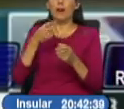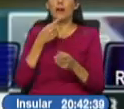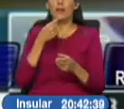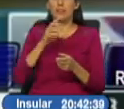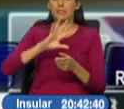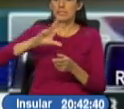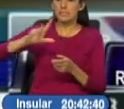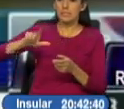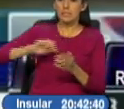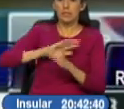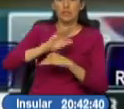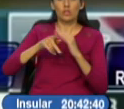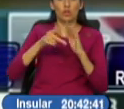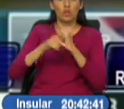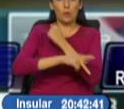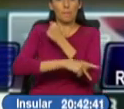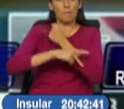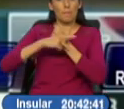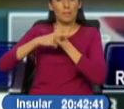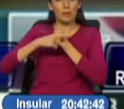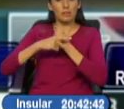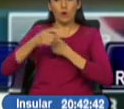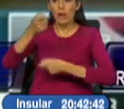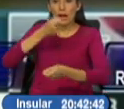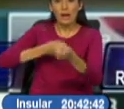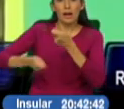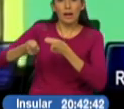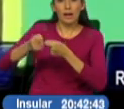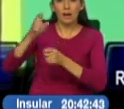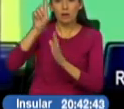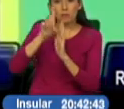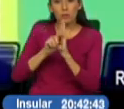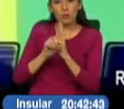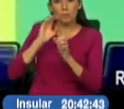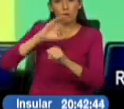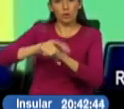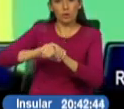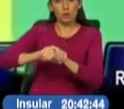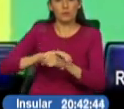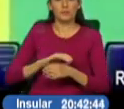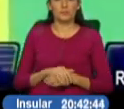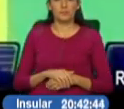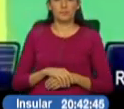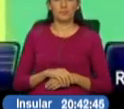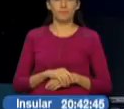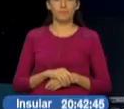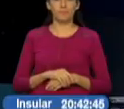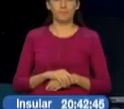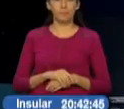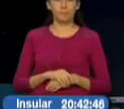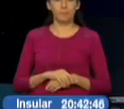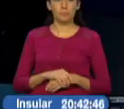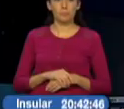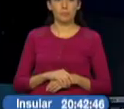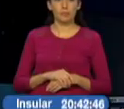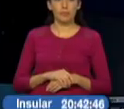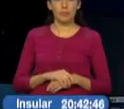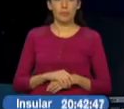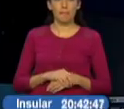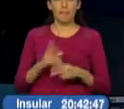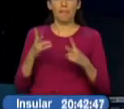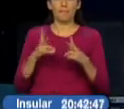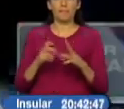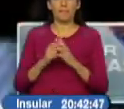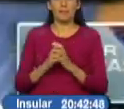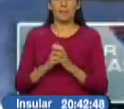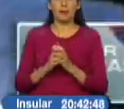alrededor de la petrolera estatal Petrobras a cambio de tener una rebaja en la condena Fanilara Ecuador TV y ante la represión del